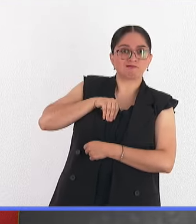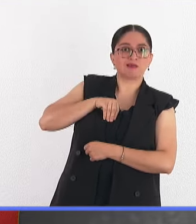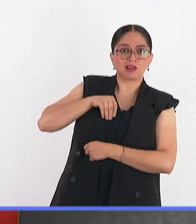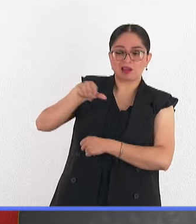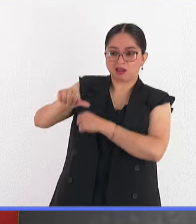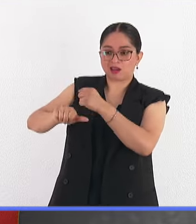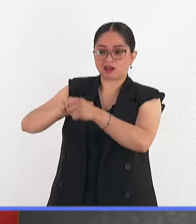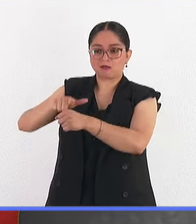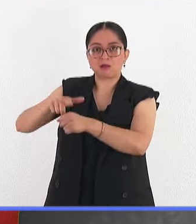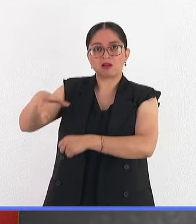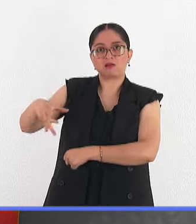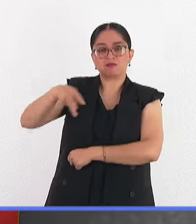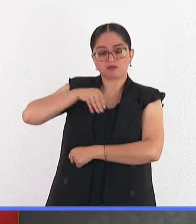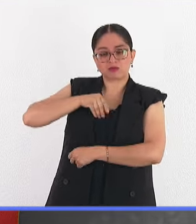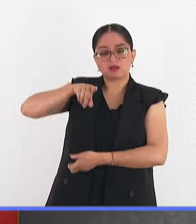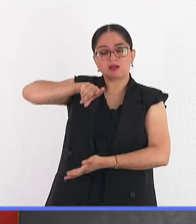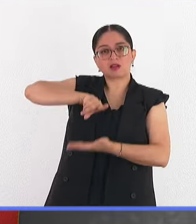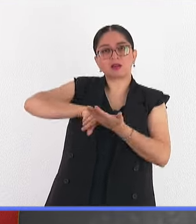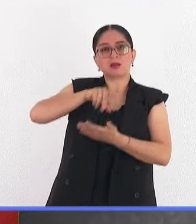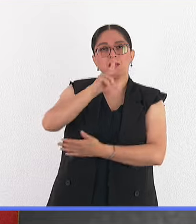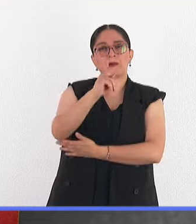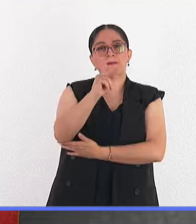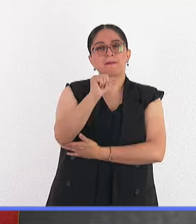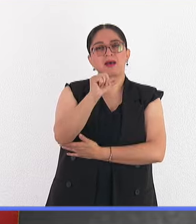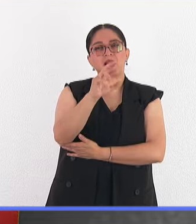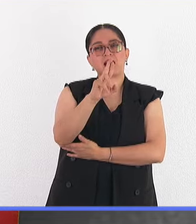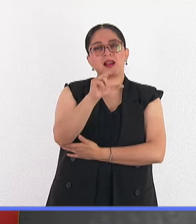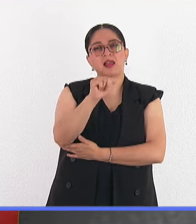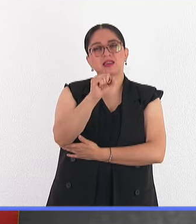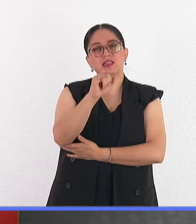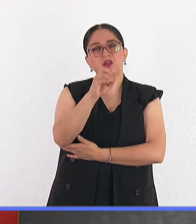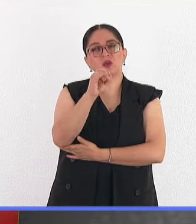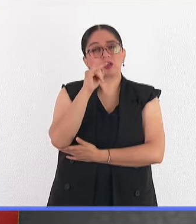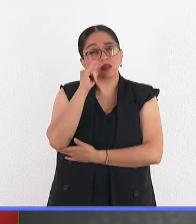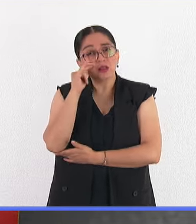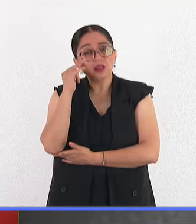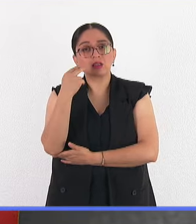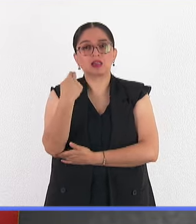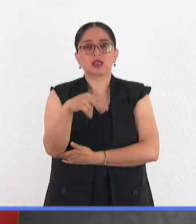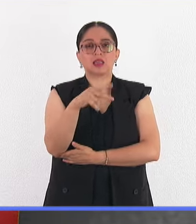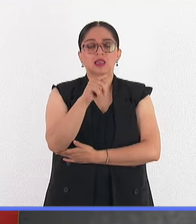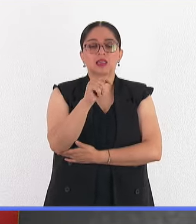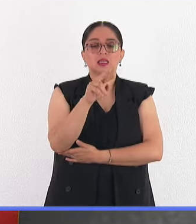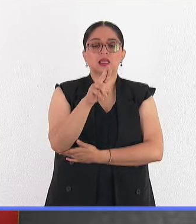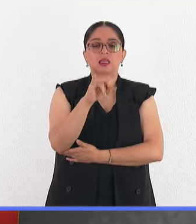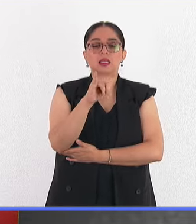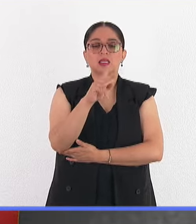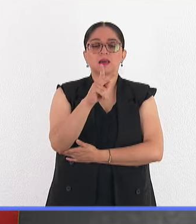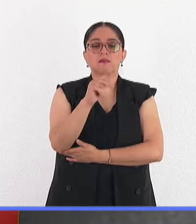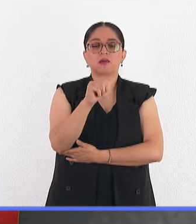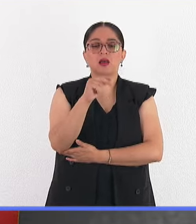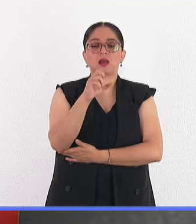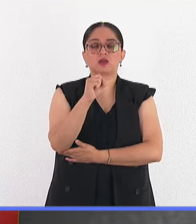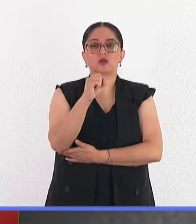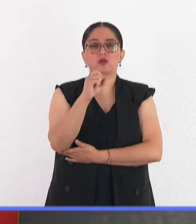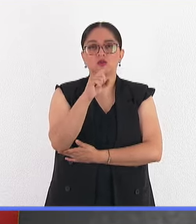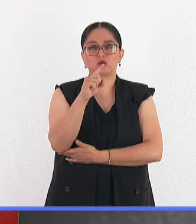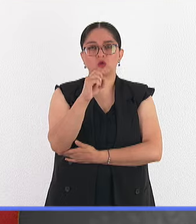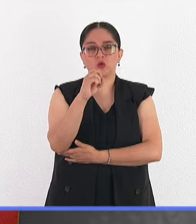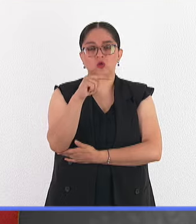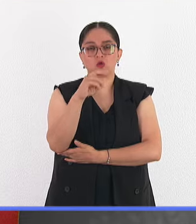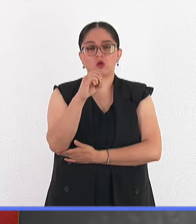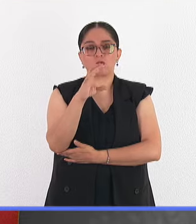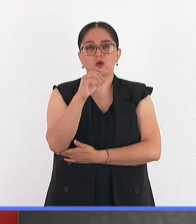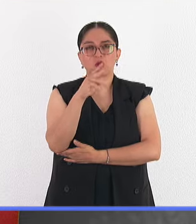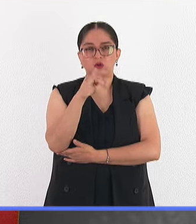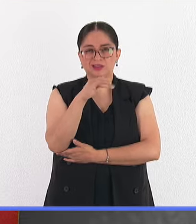es un protozoario, parásito, un microorganismo, que se llama tripanosoma cruzi, que es verdaderamente el causante